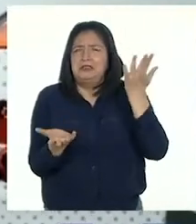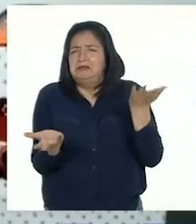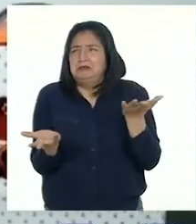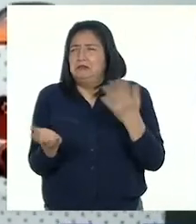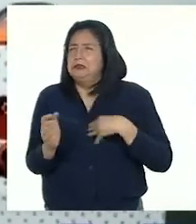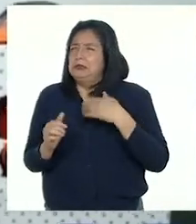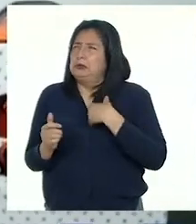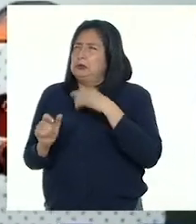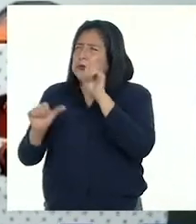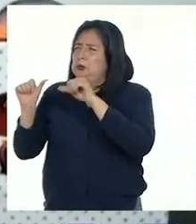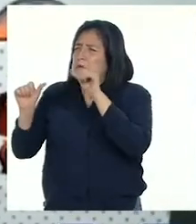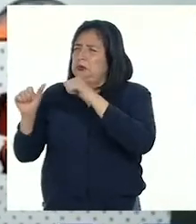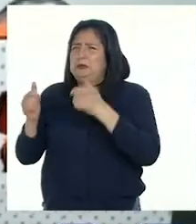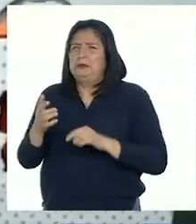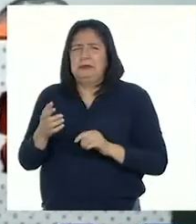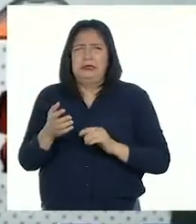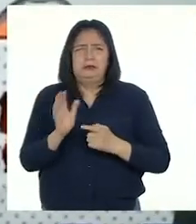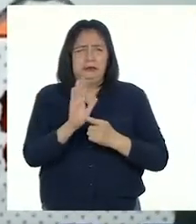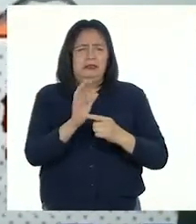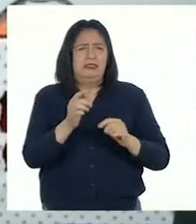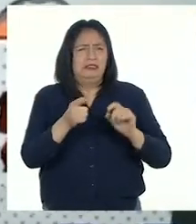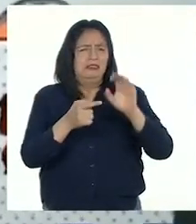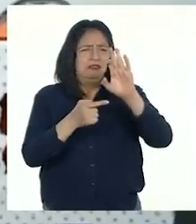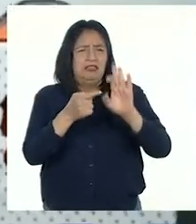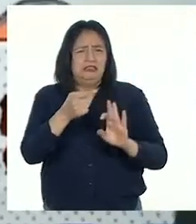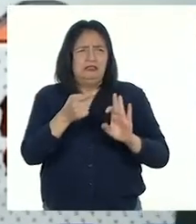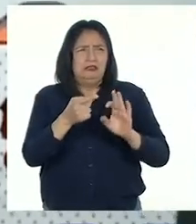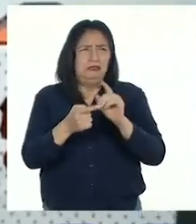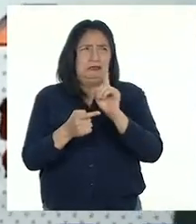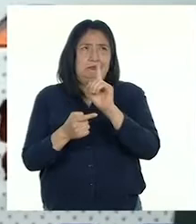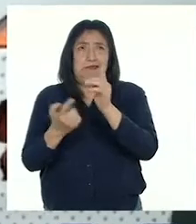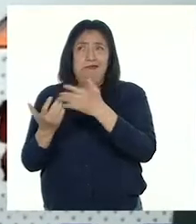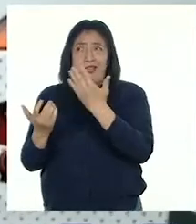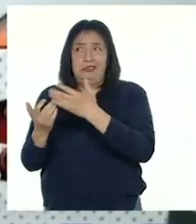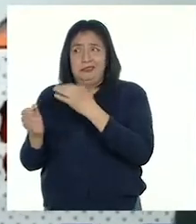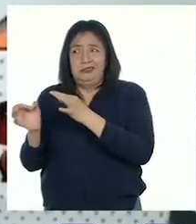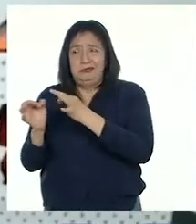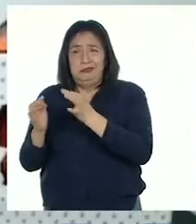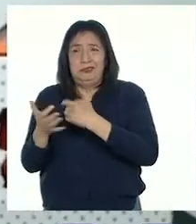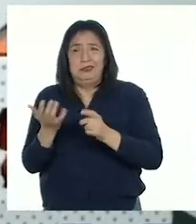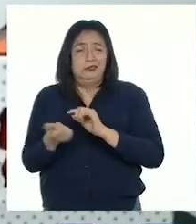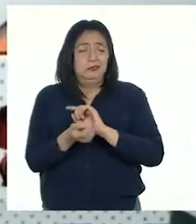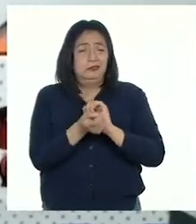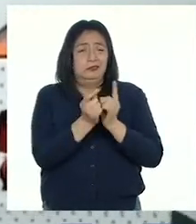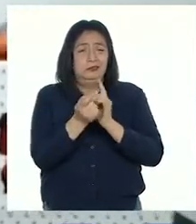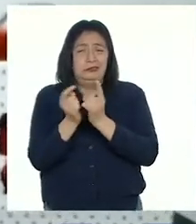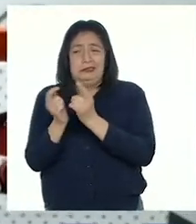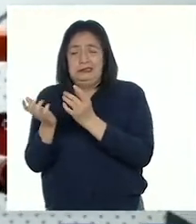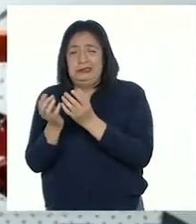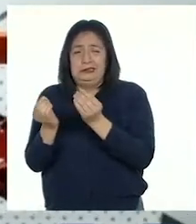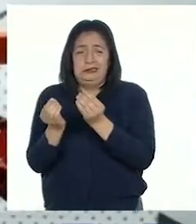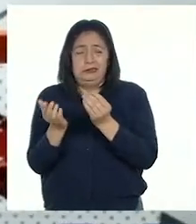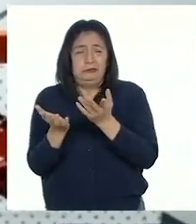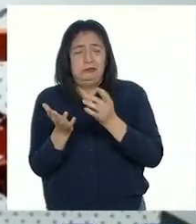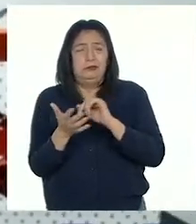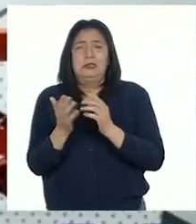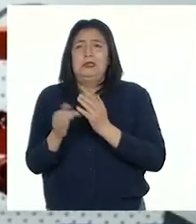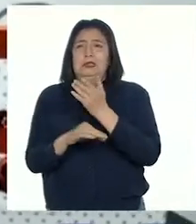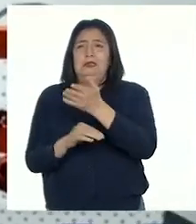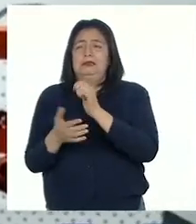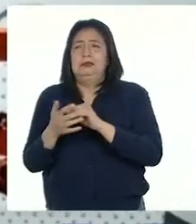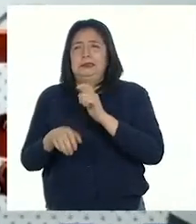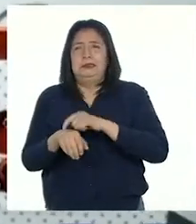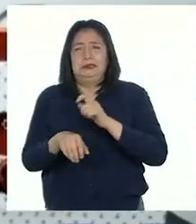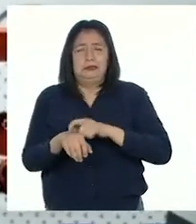dudas al representar fracciones y no me fue fácil explicar los cambios y permanencias a través